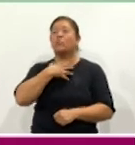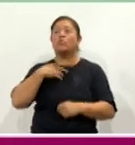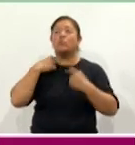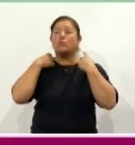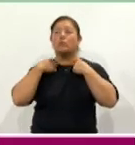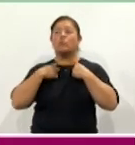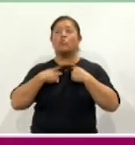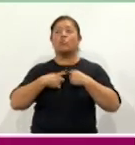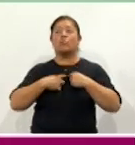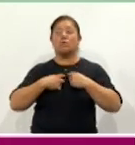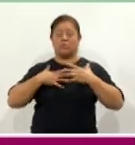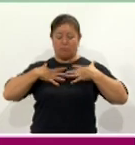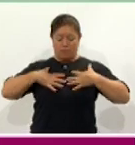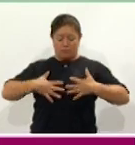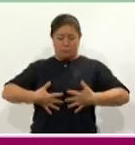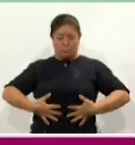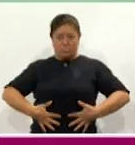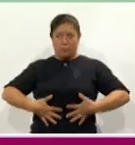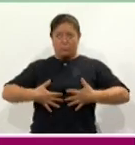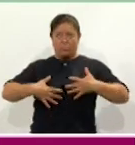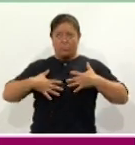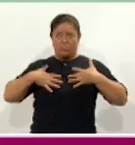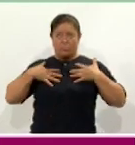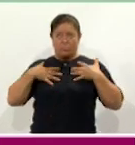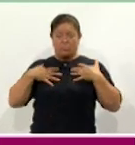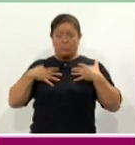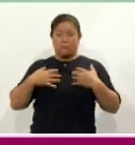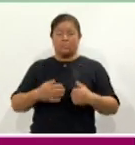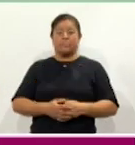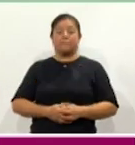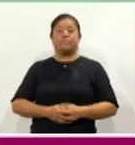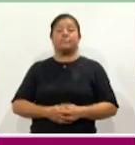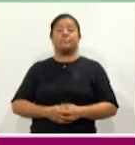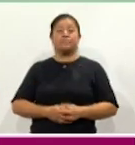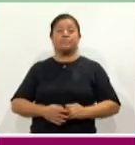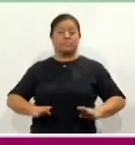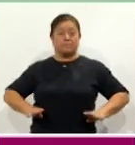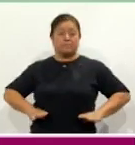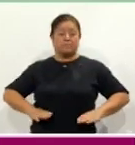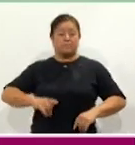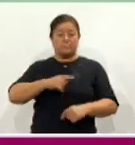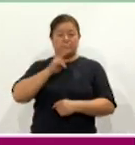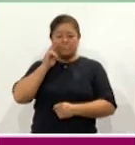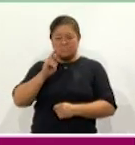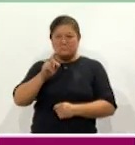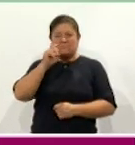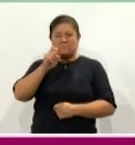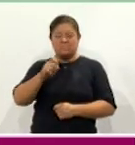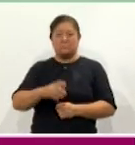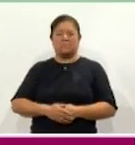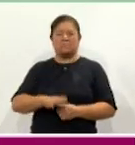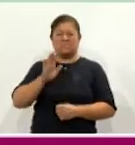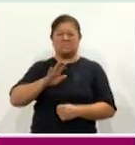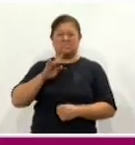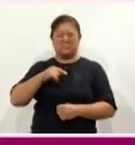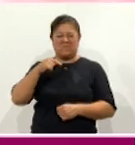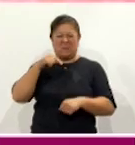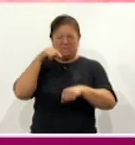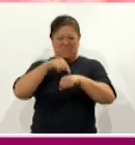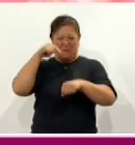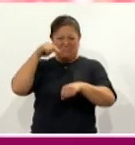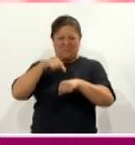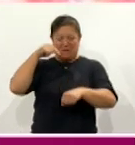el tronco y se caracteriza por sensación de pinchazo y picazón.